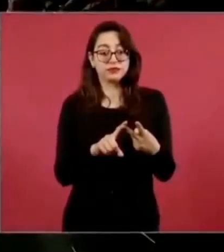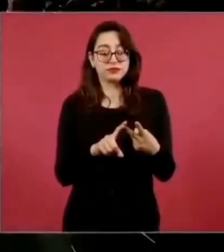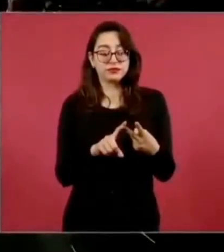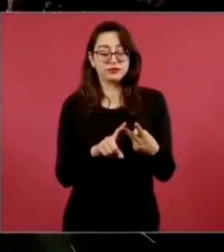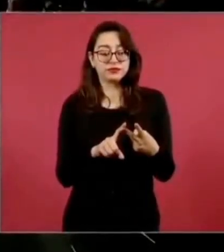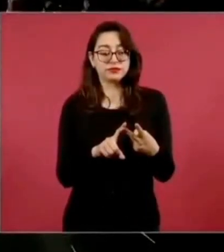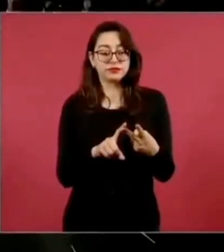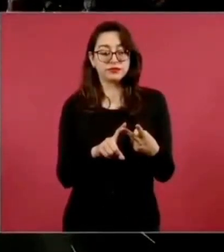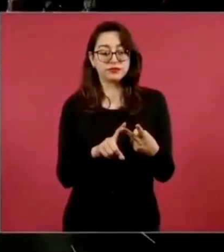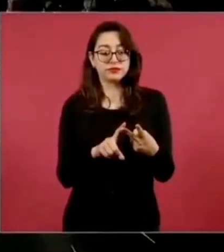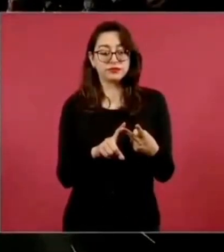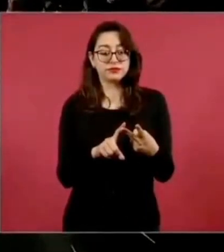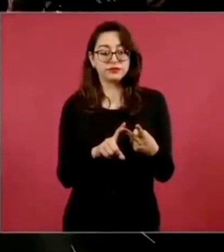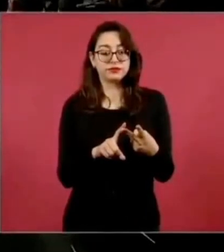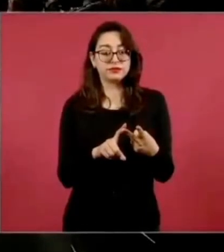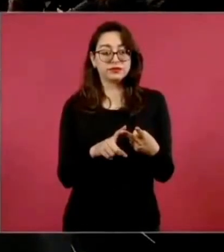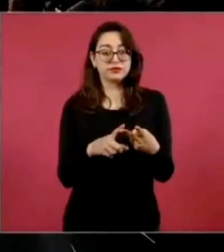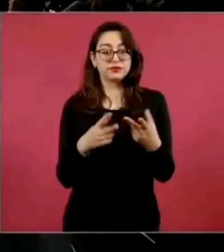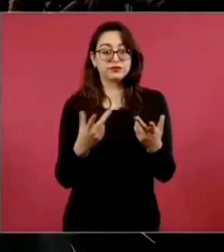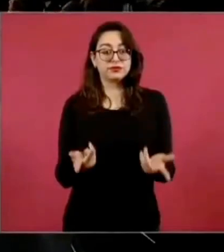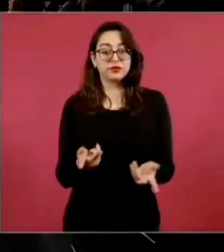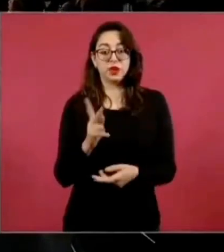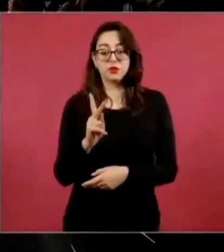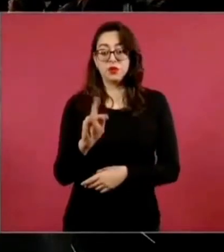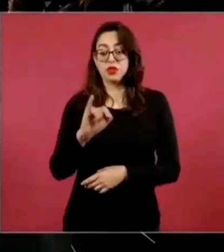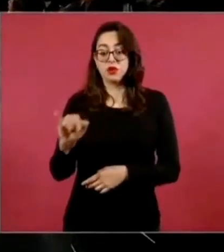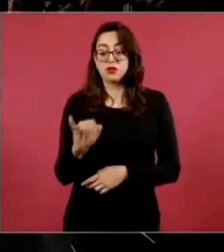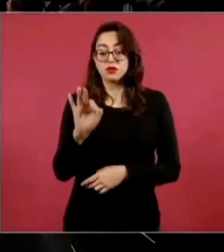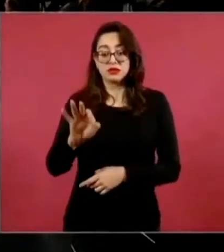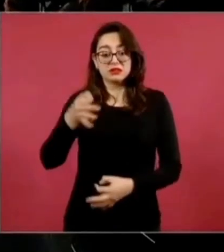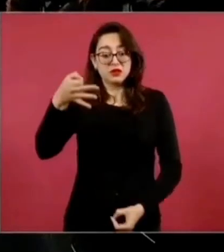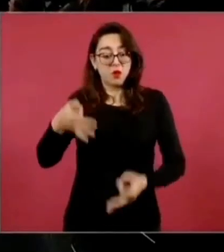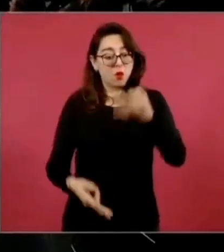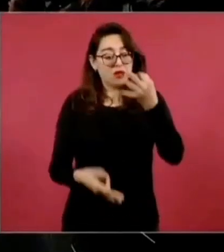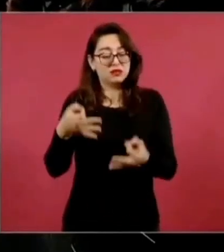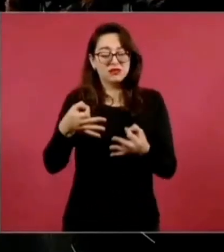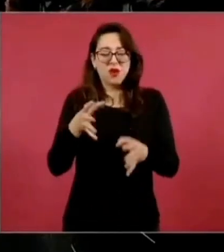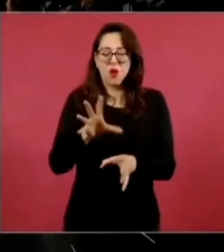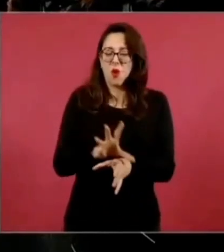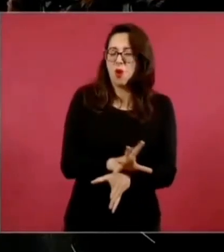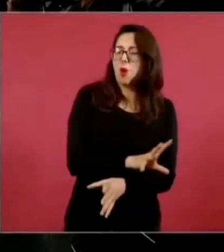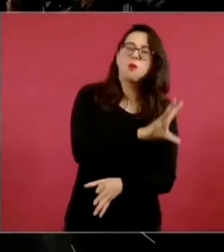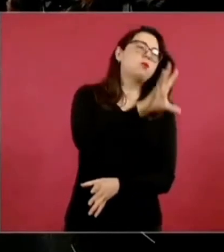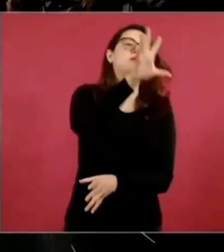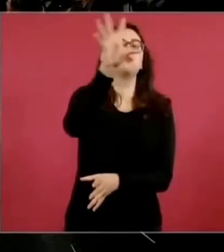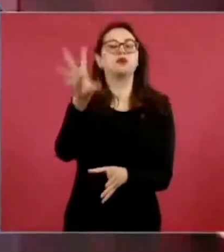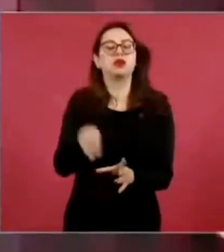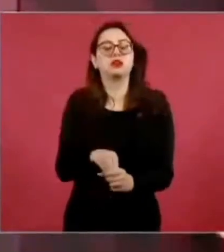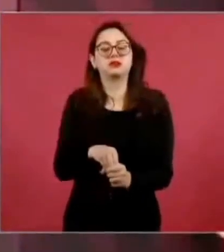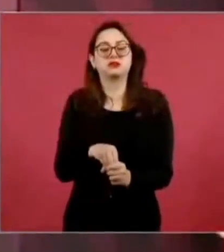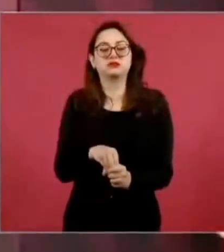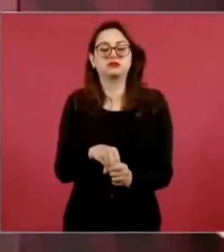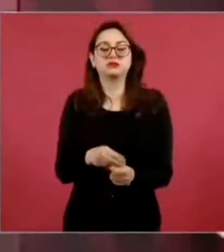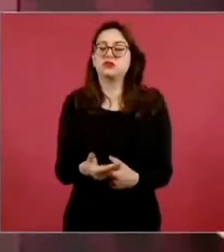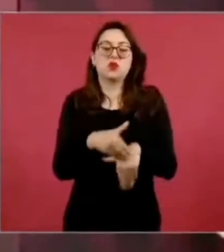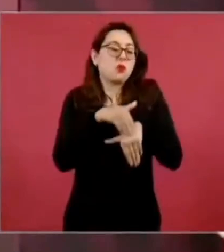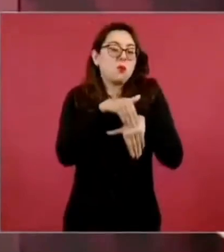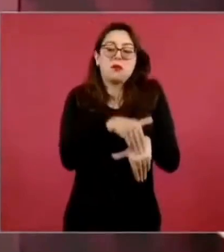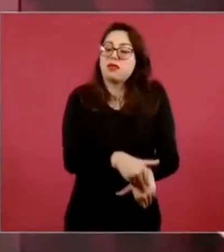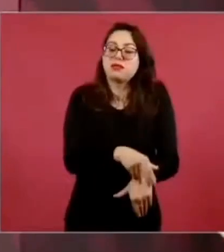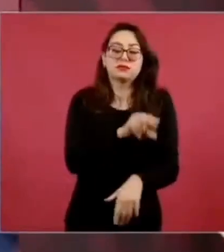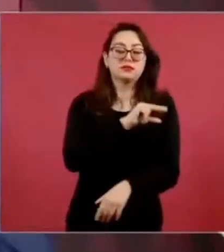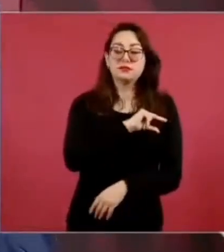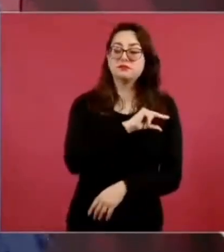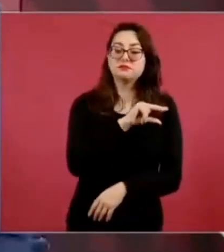Judicial entregado completamente a estos intereses particulares.